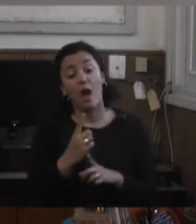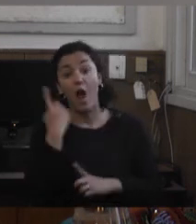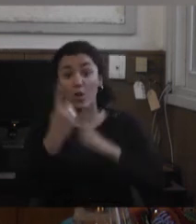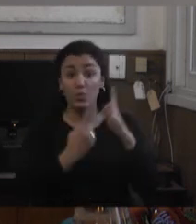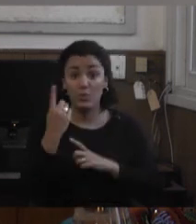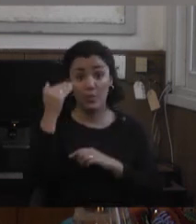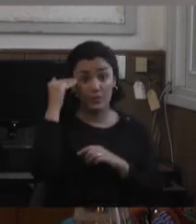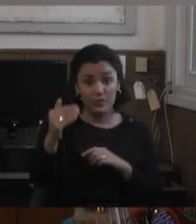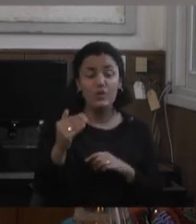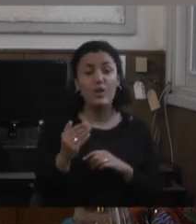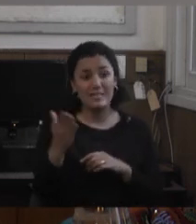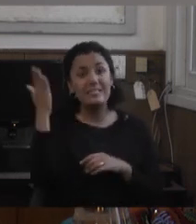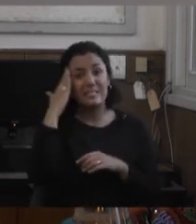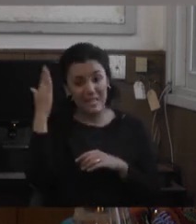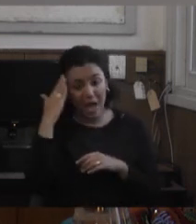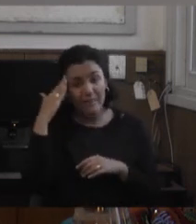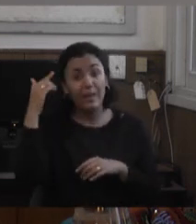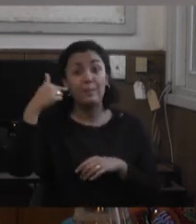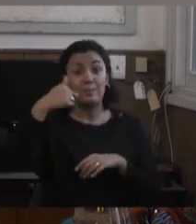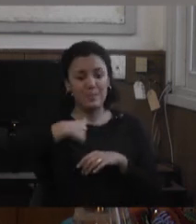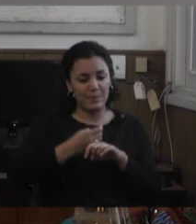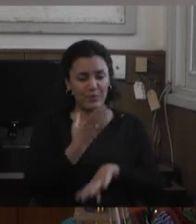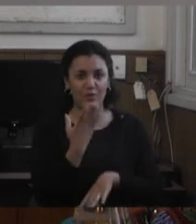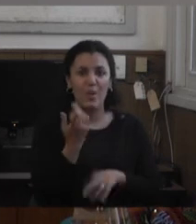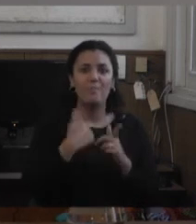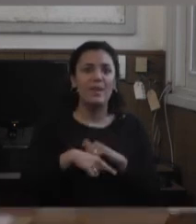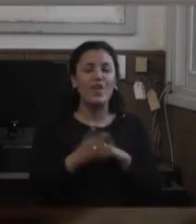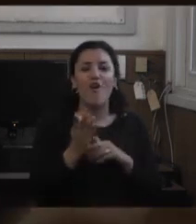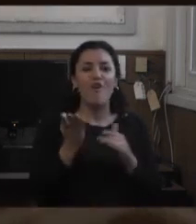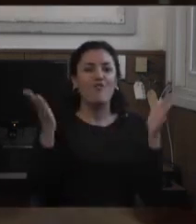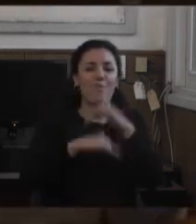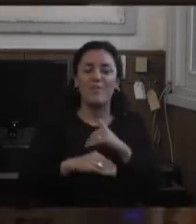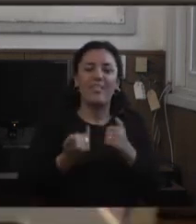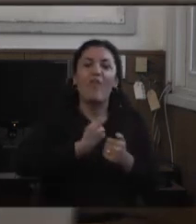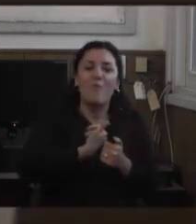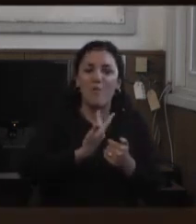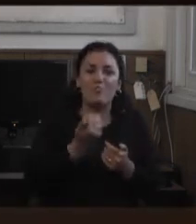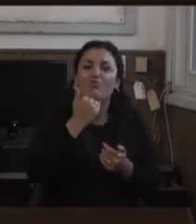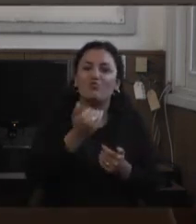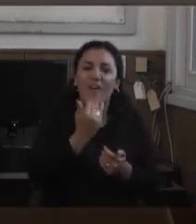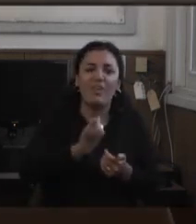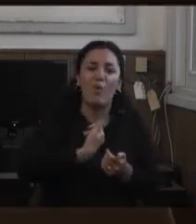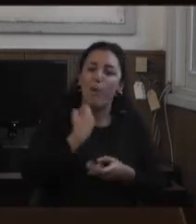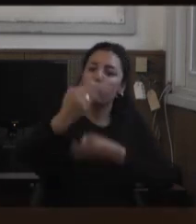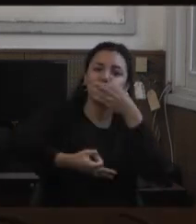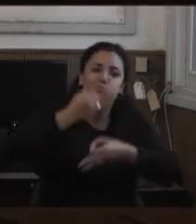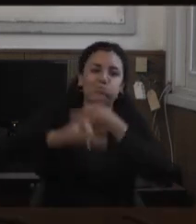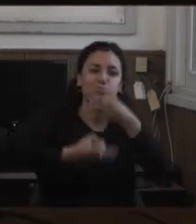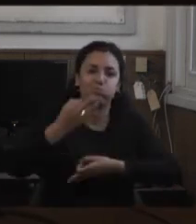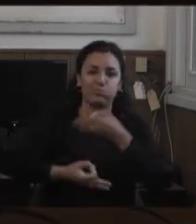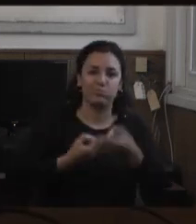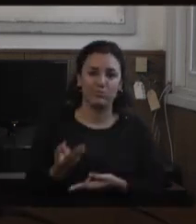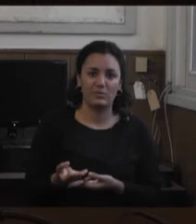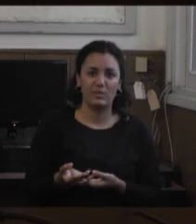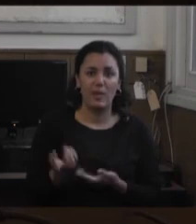saben de su profesión pero no saben transmitir ese conocimiento entonces en realidad lo que nos encontramos con gente que no tiene